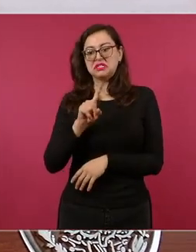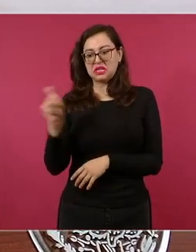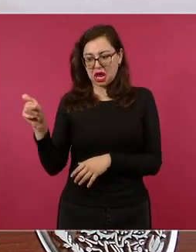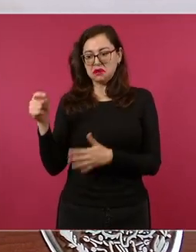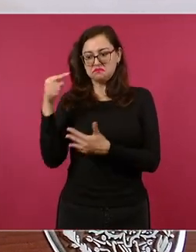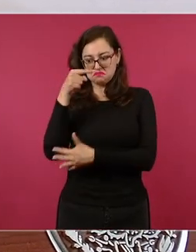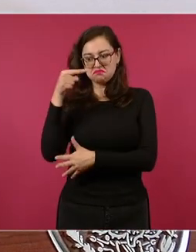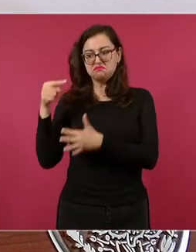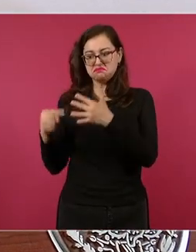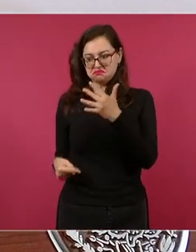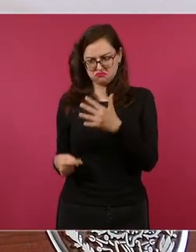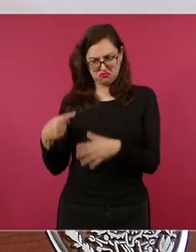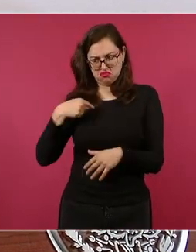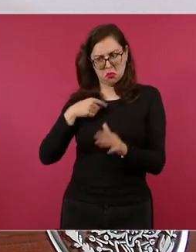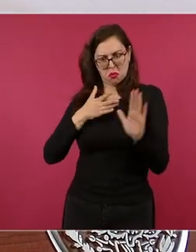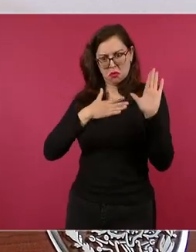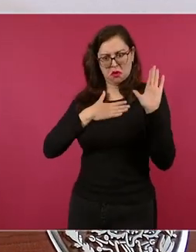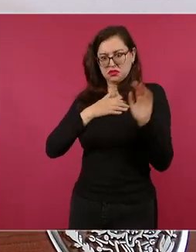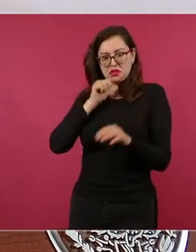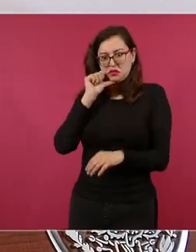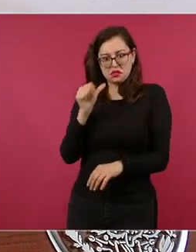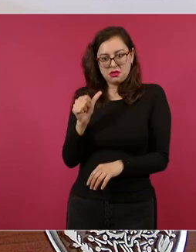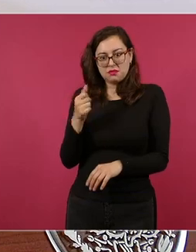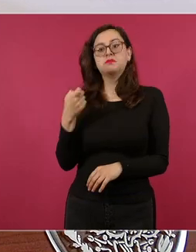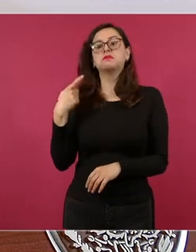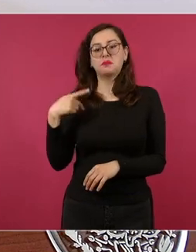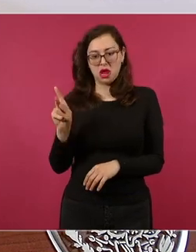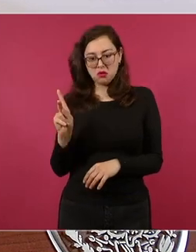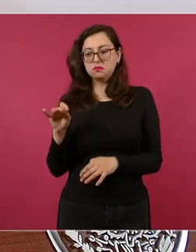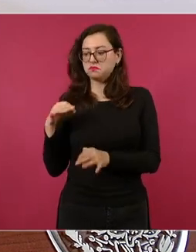y se hicieron y 100